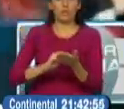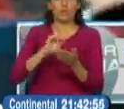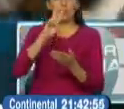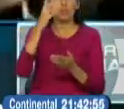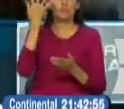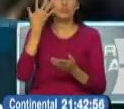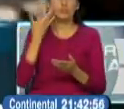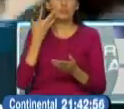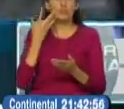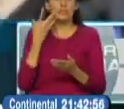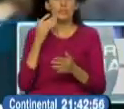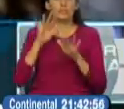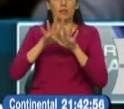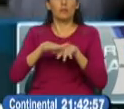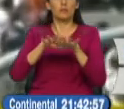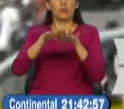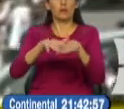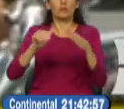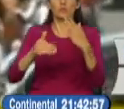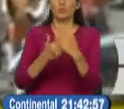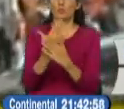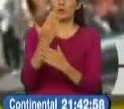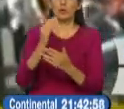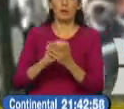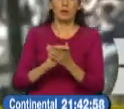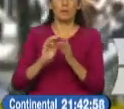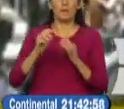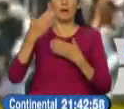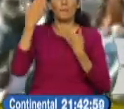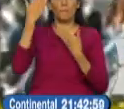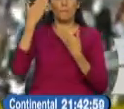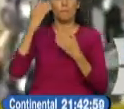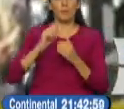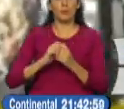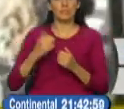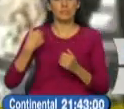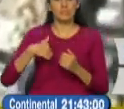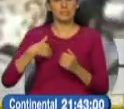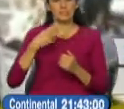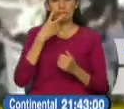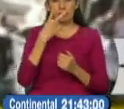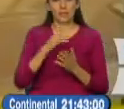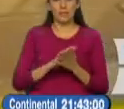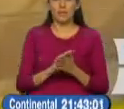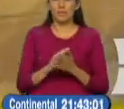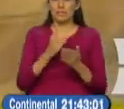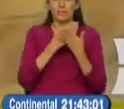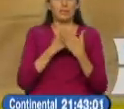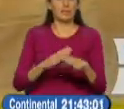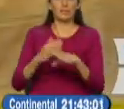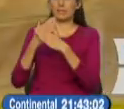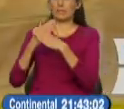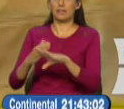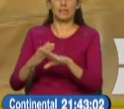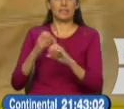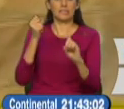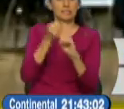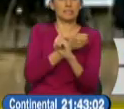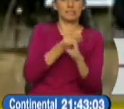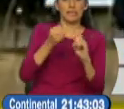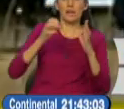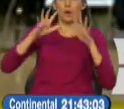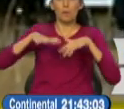horas como una nueva muestra de protestas por las políticas del ejecutivo los líderes sindicales rechazan la represión y aseguran que las